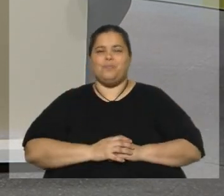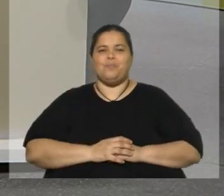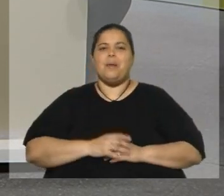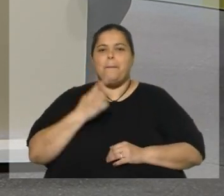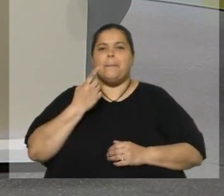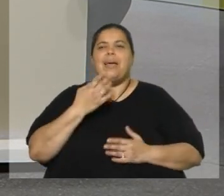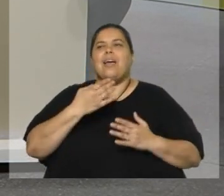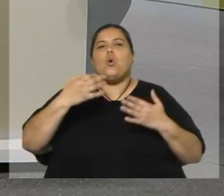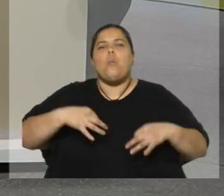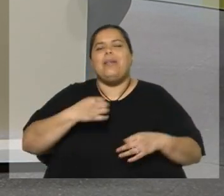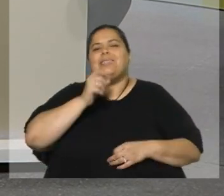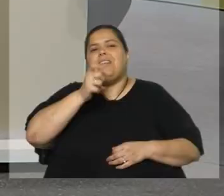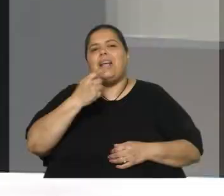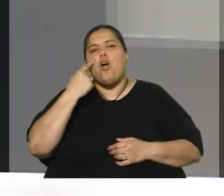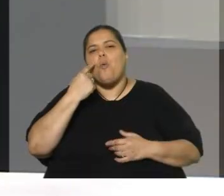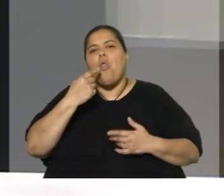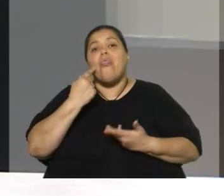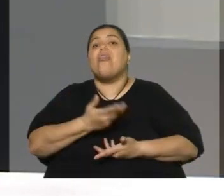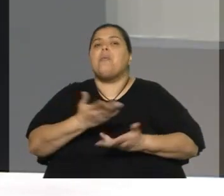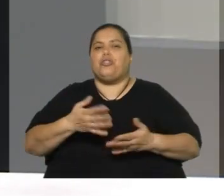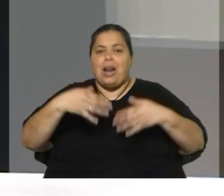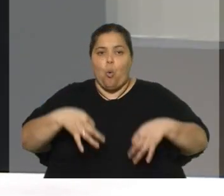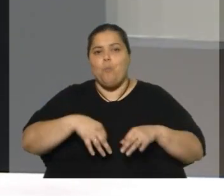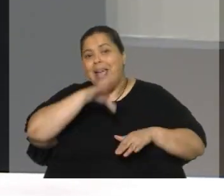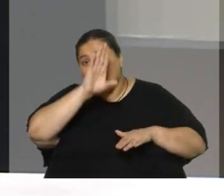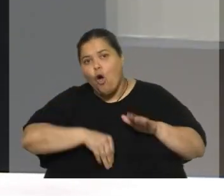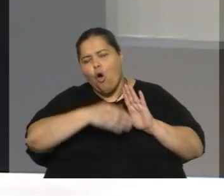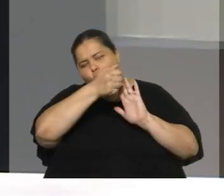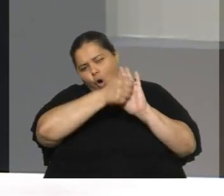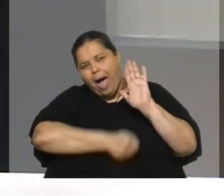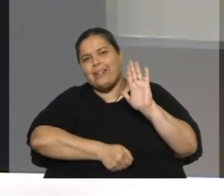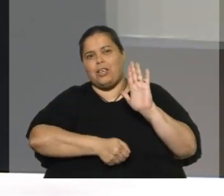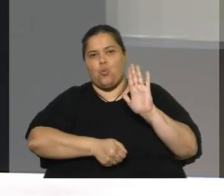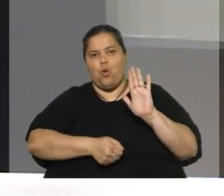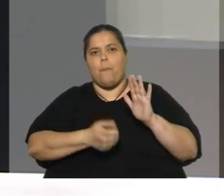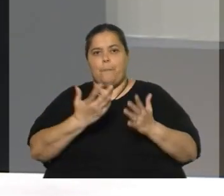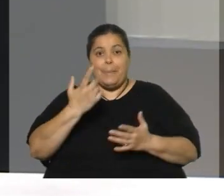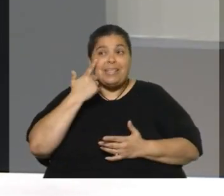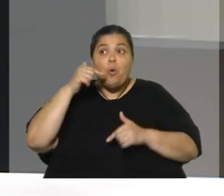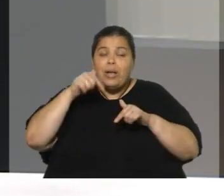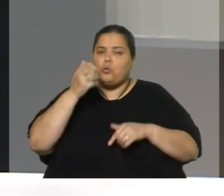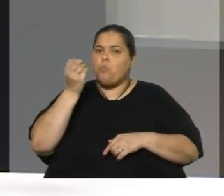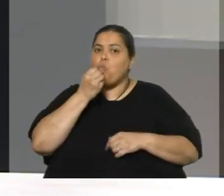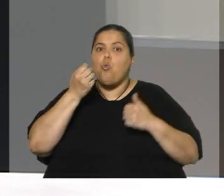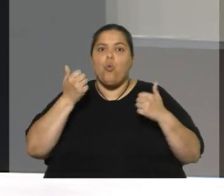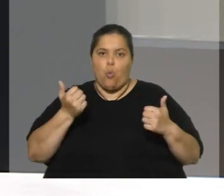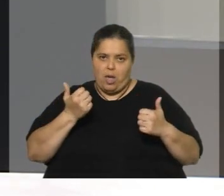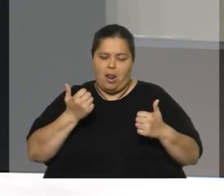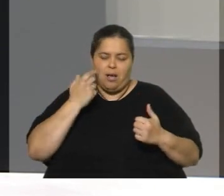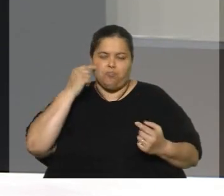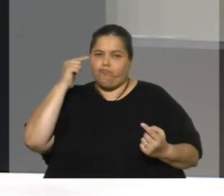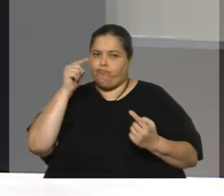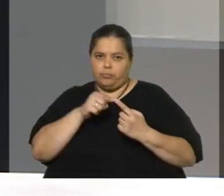demostrar, que cumple con todo el articulado. Creemos que es una muy buena iniciativa, repito, y creemos que tiene que ser el objetivo